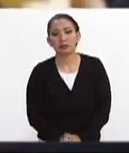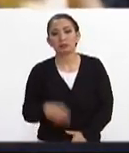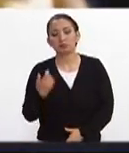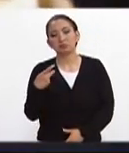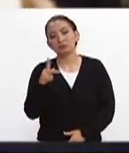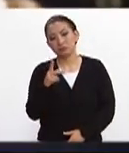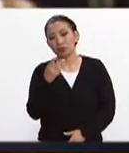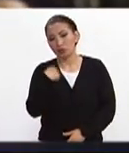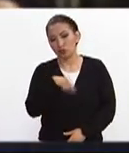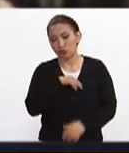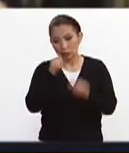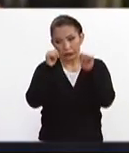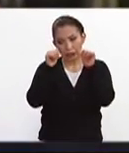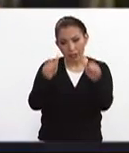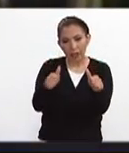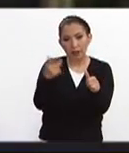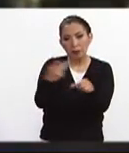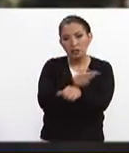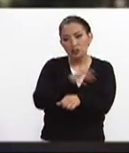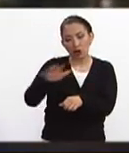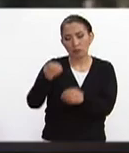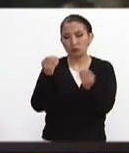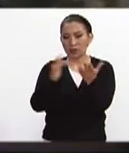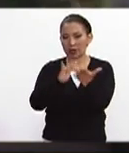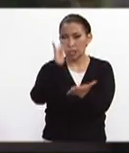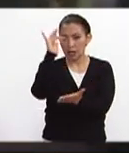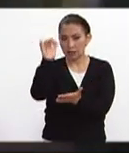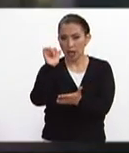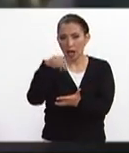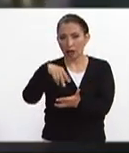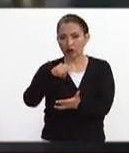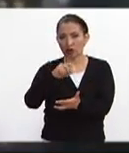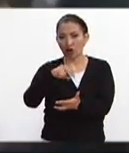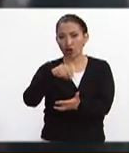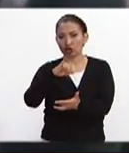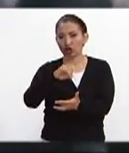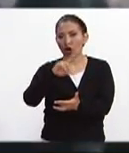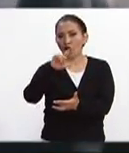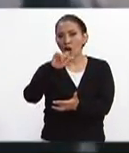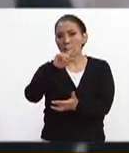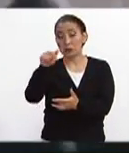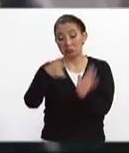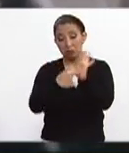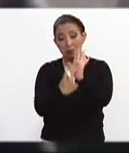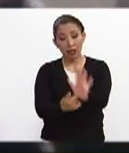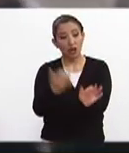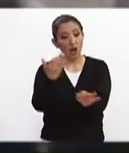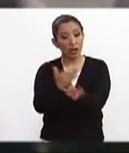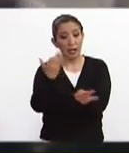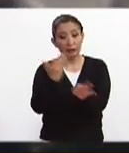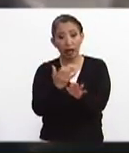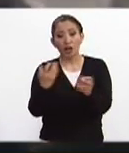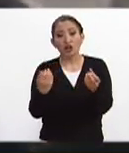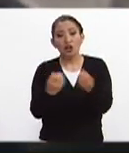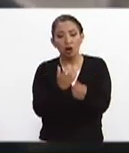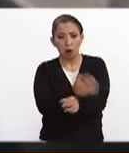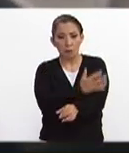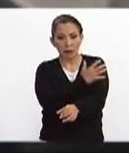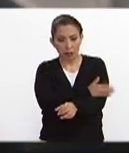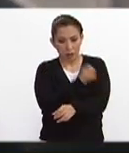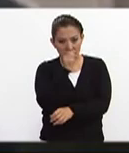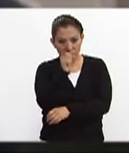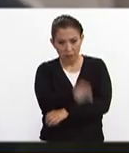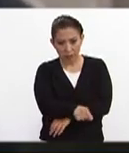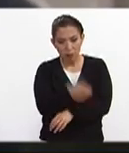al pendiente de lo que ya ocurra muchísimas gracias Antonio López nos das las imágenes en este momento junto con nuestros compañeros